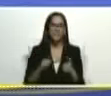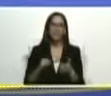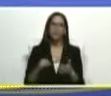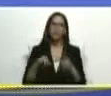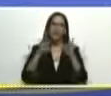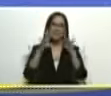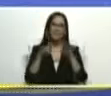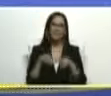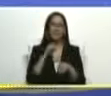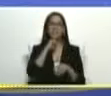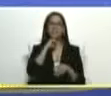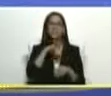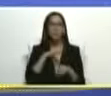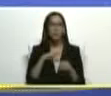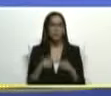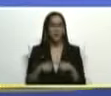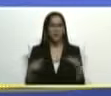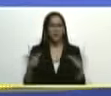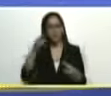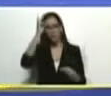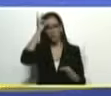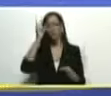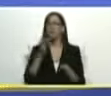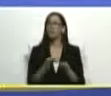historia grande con fe